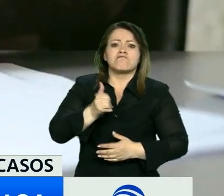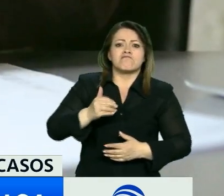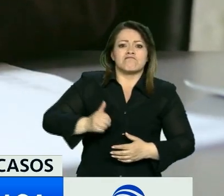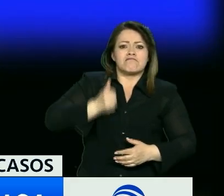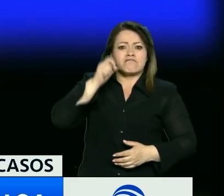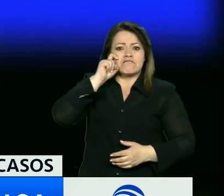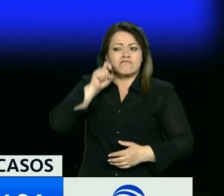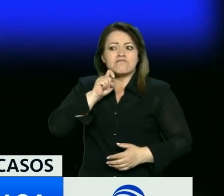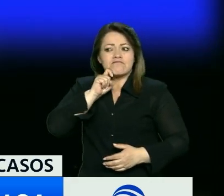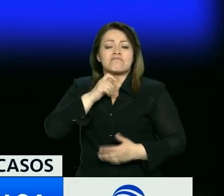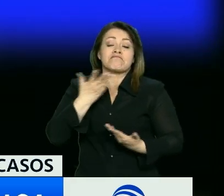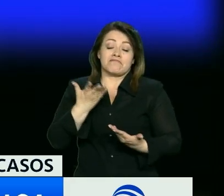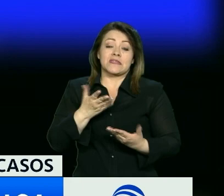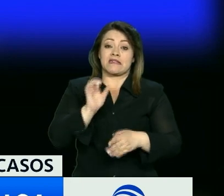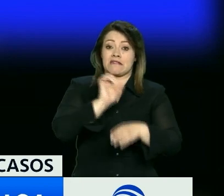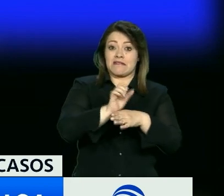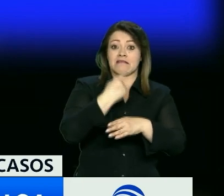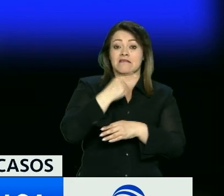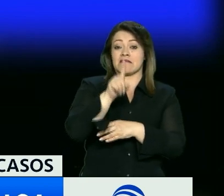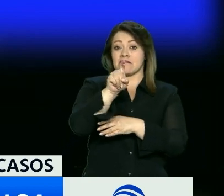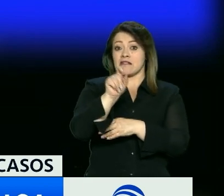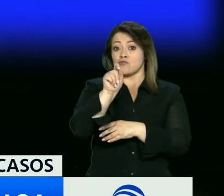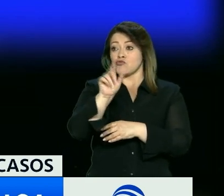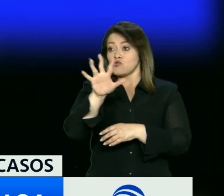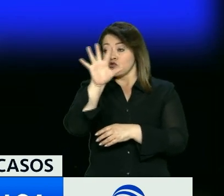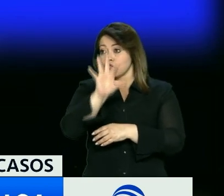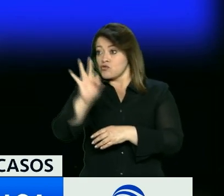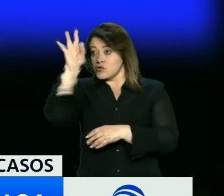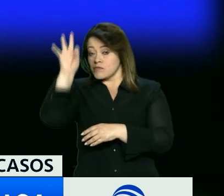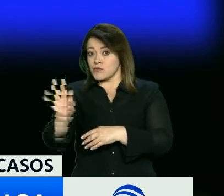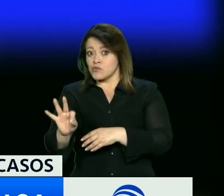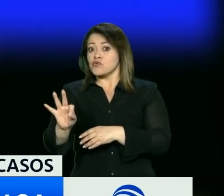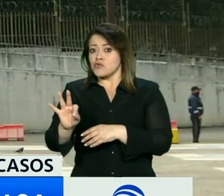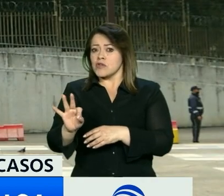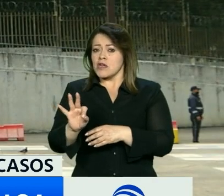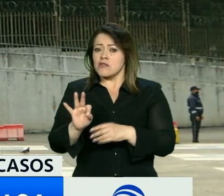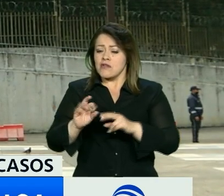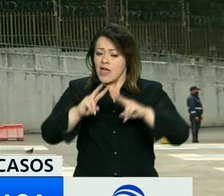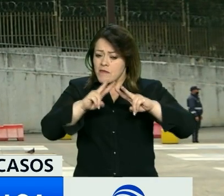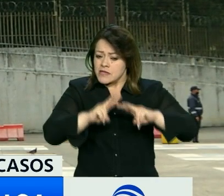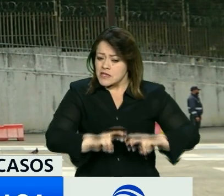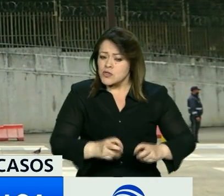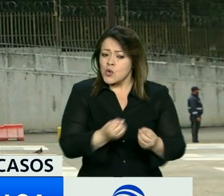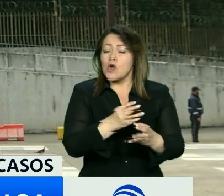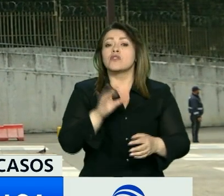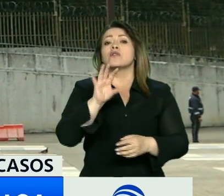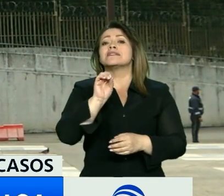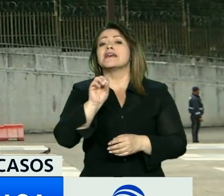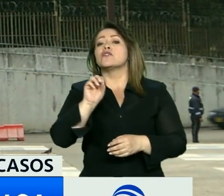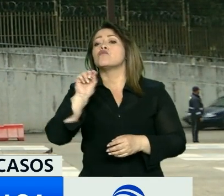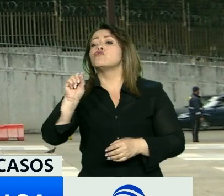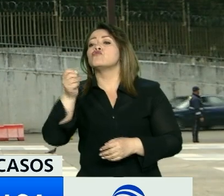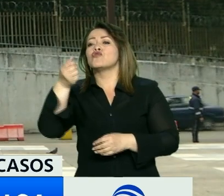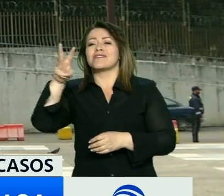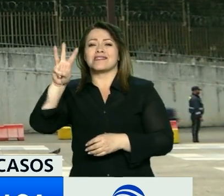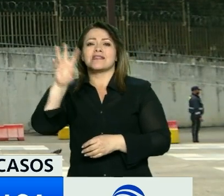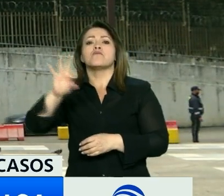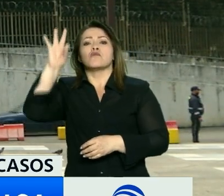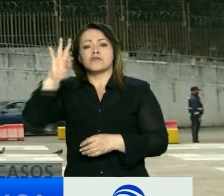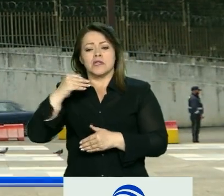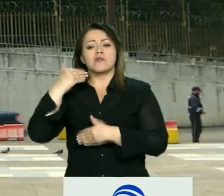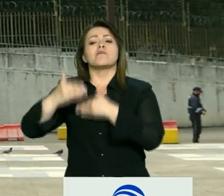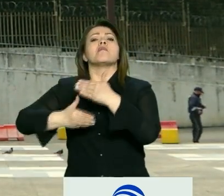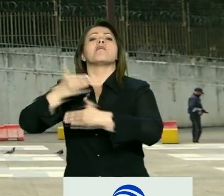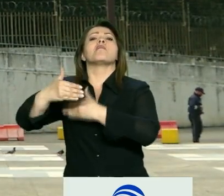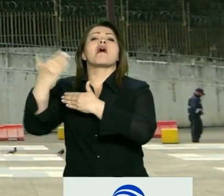Mujer, el 6,85% de los casos que se encuentran en juicio, tan solo el 0,13% están en ejecución